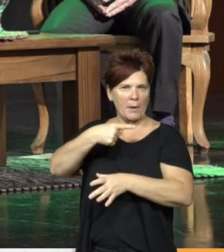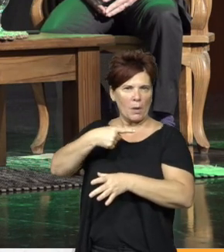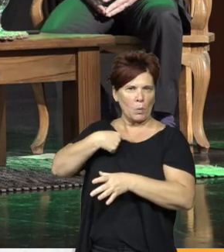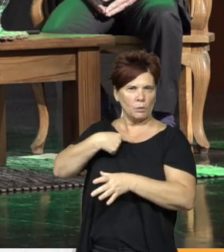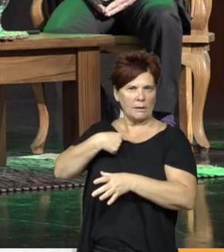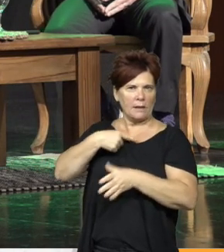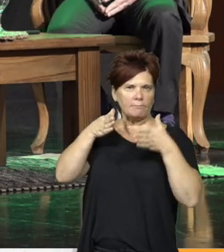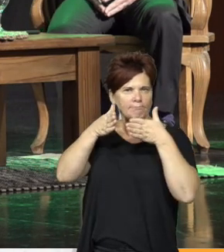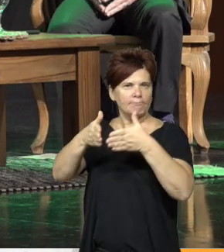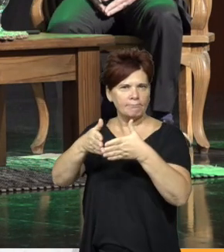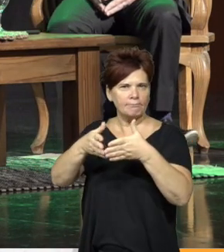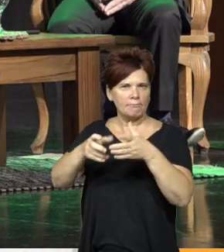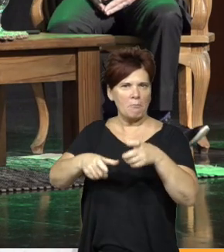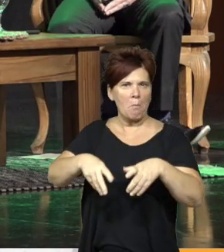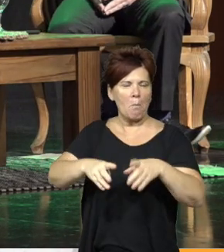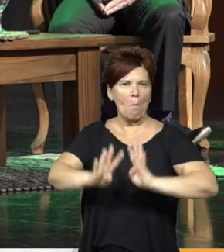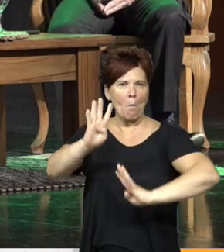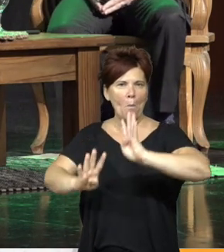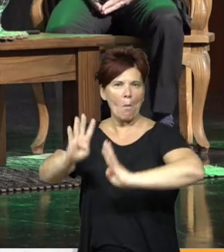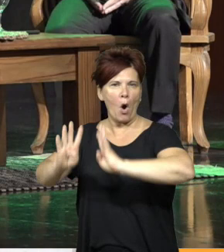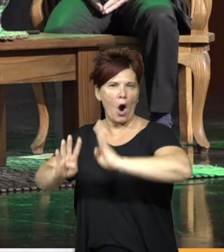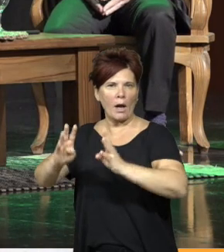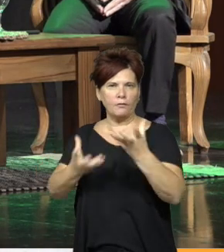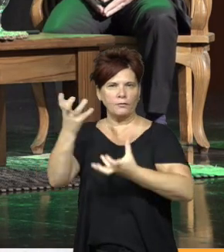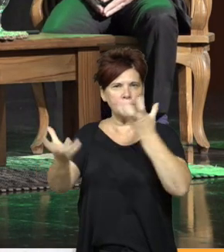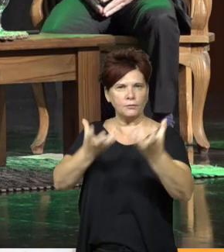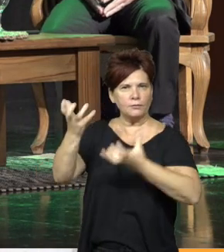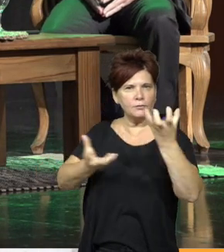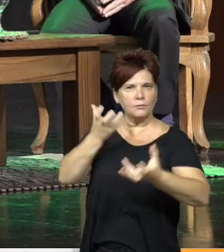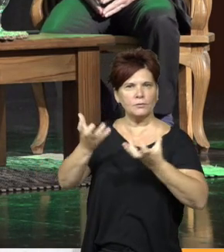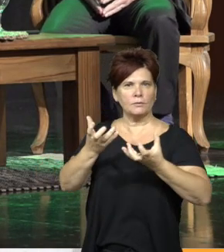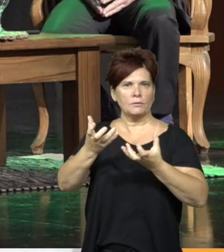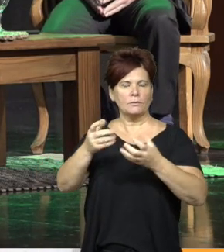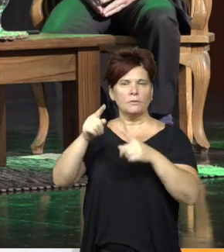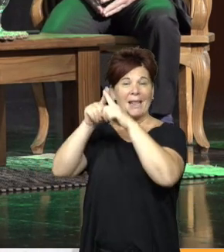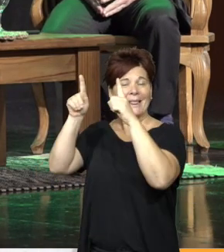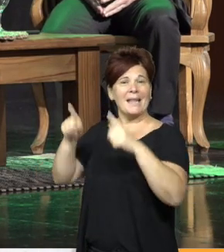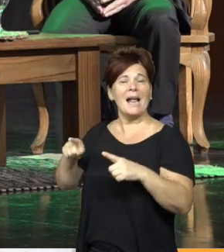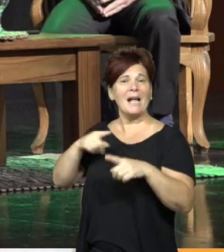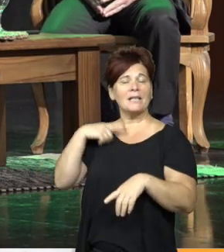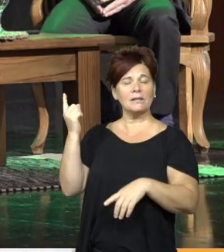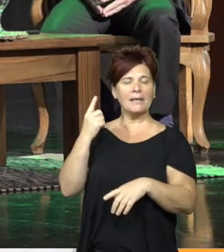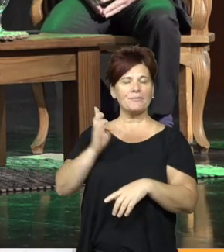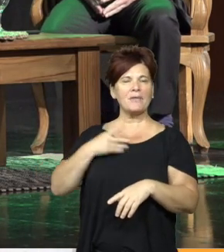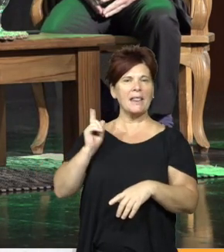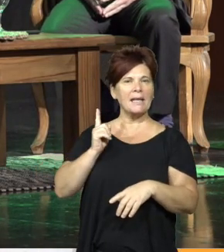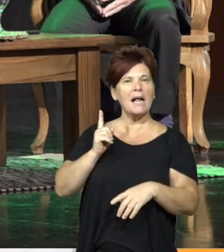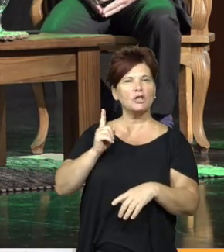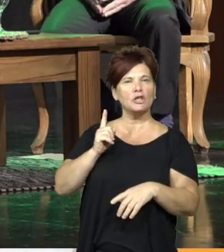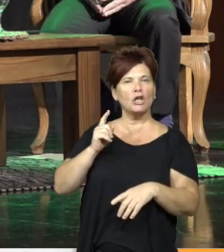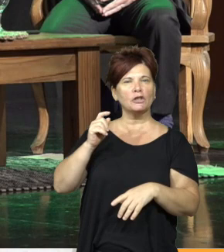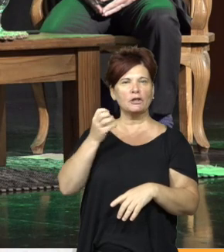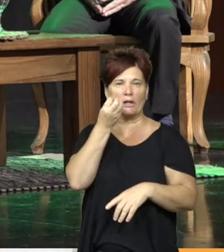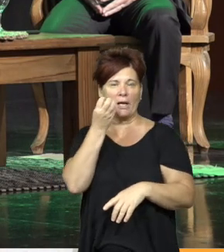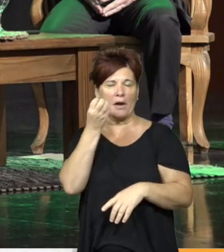la quema de bosques de hecho tuvimos pocas contrataciones de quema de bosques si bien la dirección de flora fauna y suelo es que se encarga de la temática